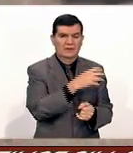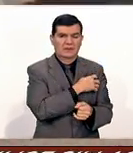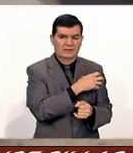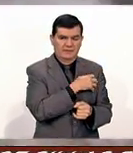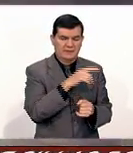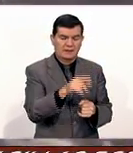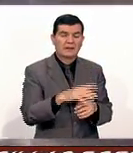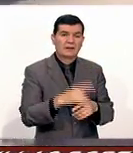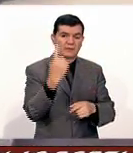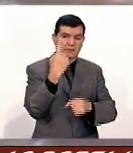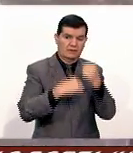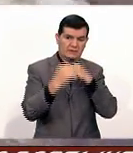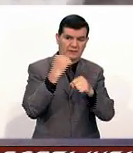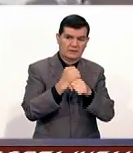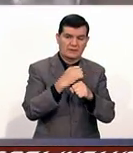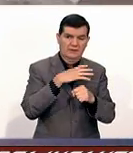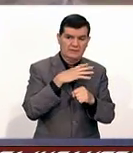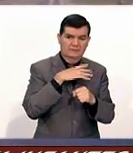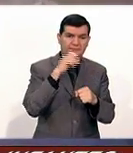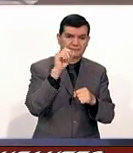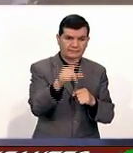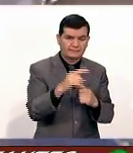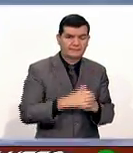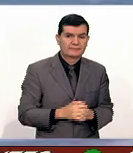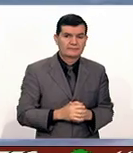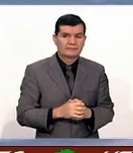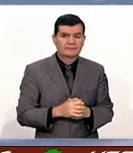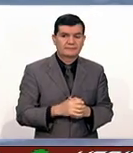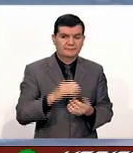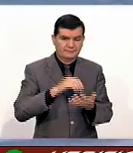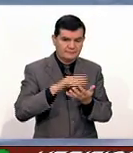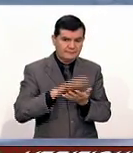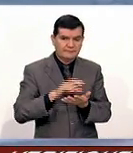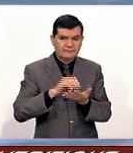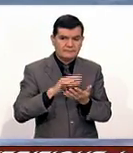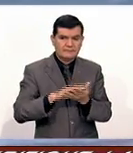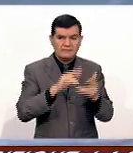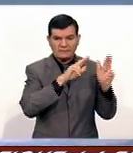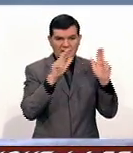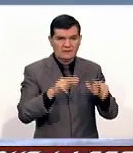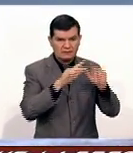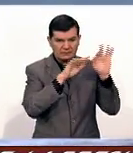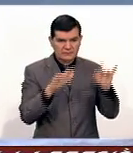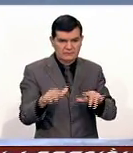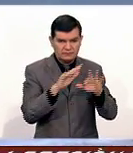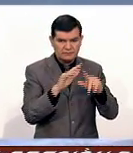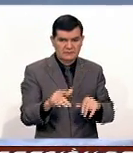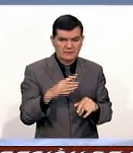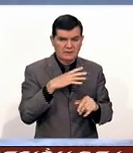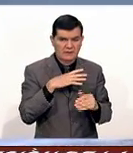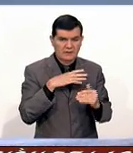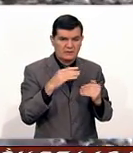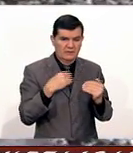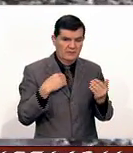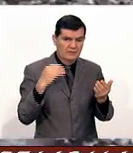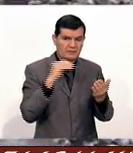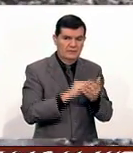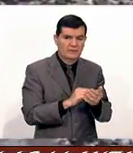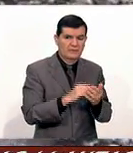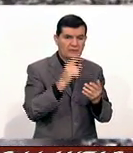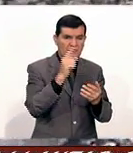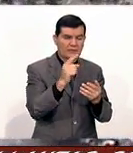Durante el año pasado se tuvo también registros de nevadas muy cercanos a la capital, en donde fue un